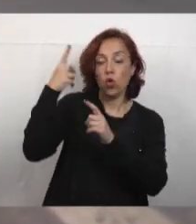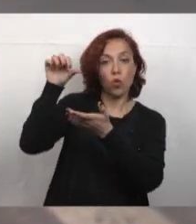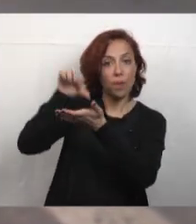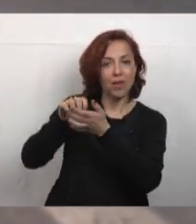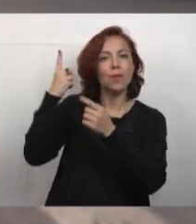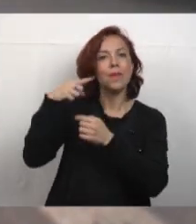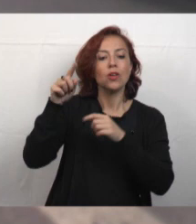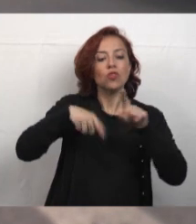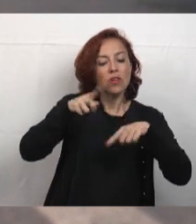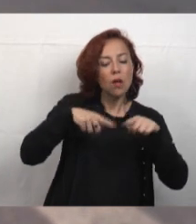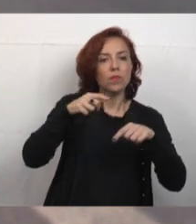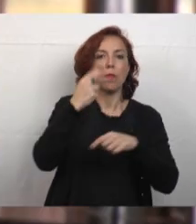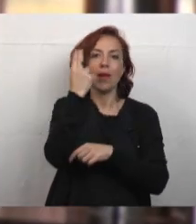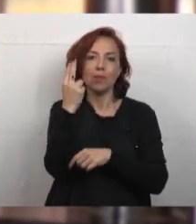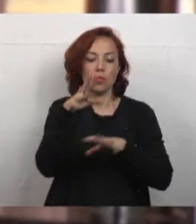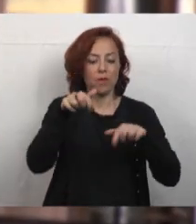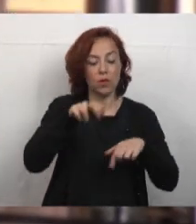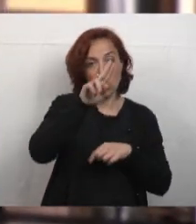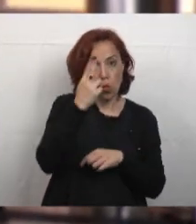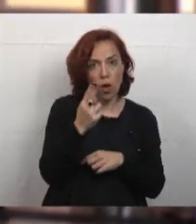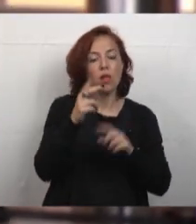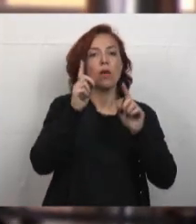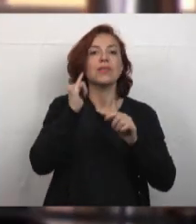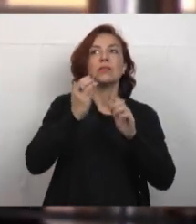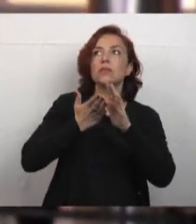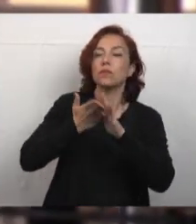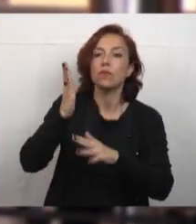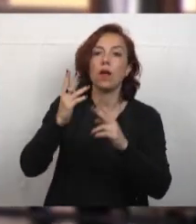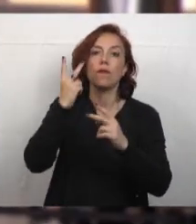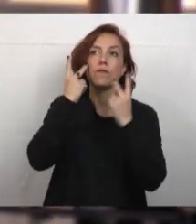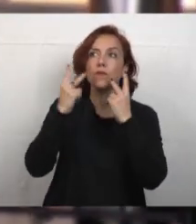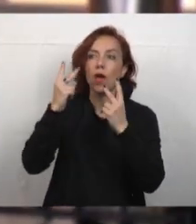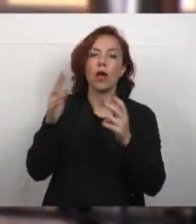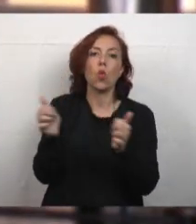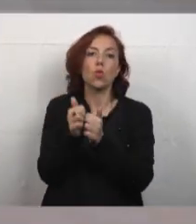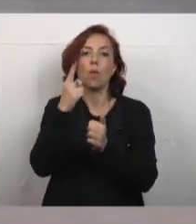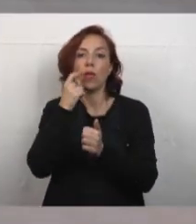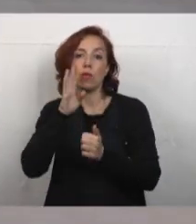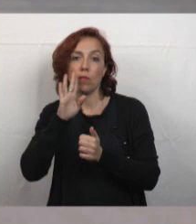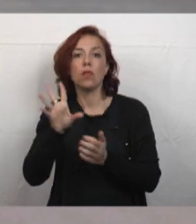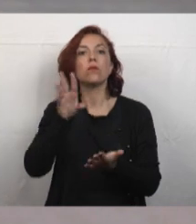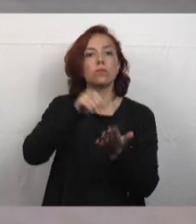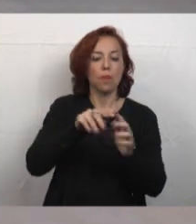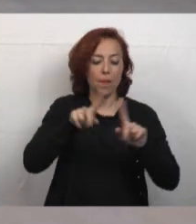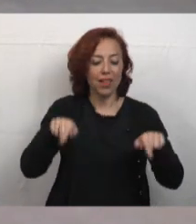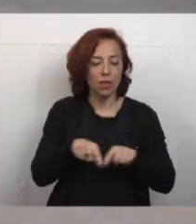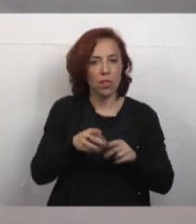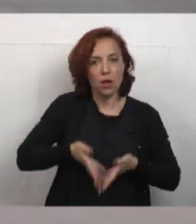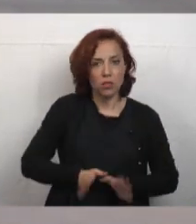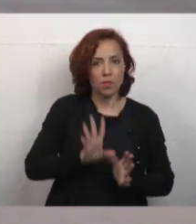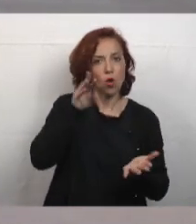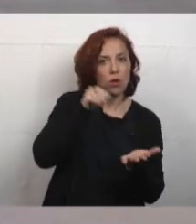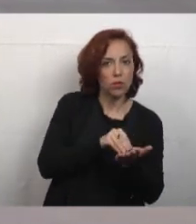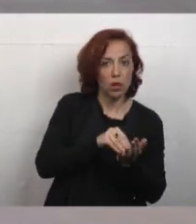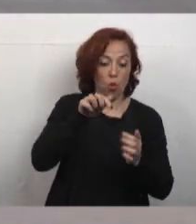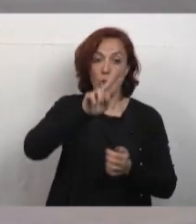extranjeros que se han tramitado su residencia, también deberán salir, si salen acompañados de ambos padres, con la partida de nacimiento inscripta en el